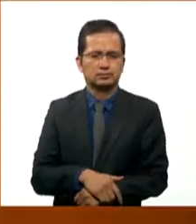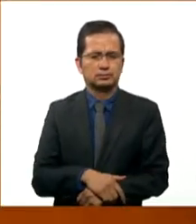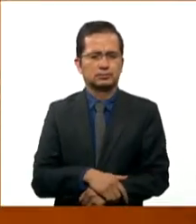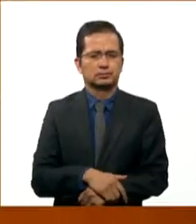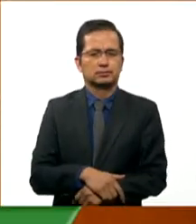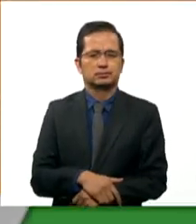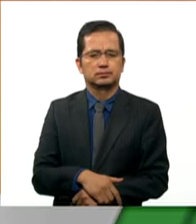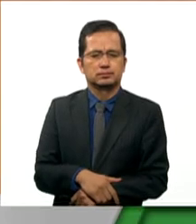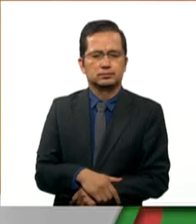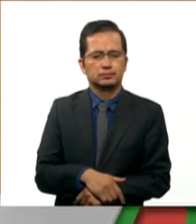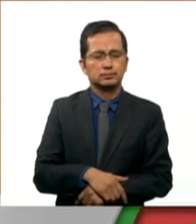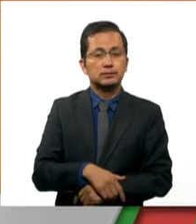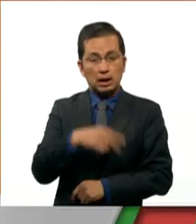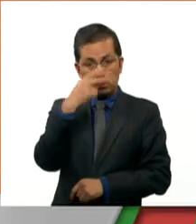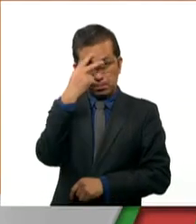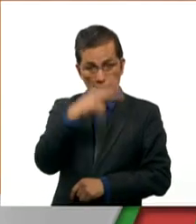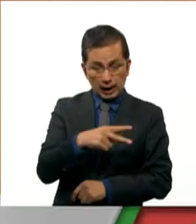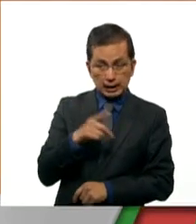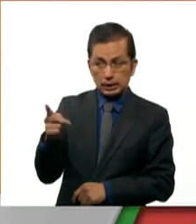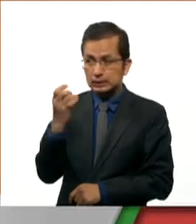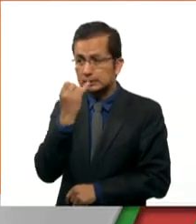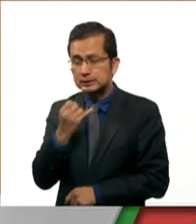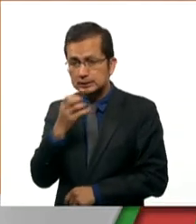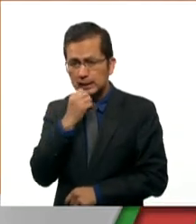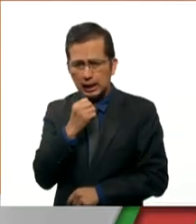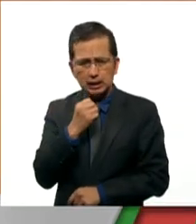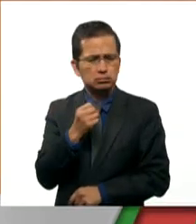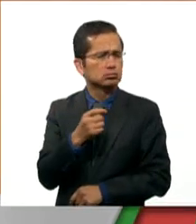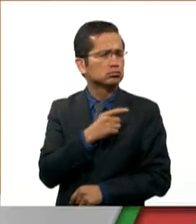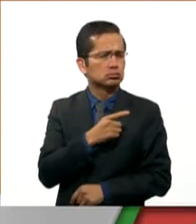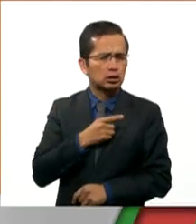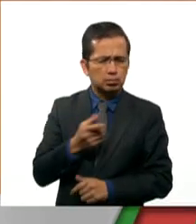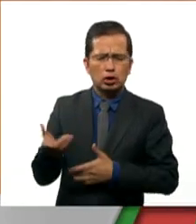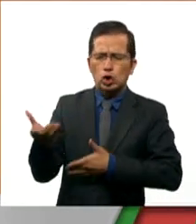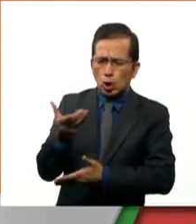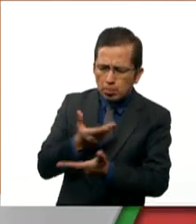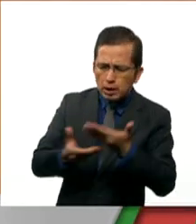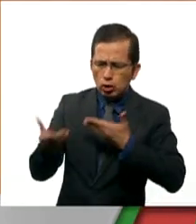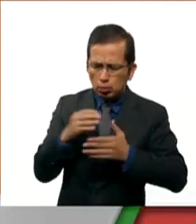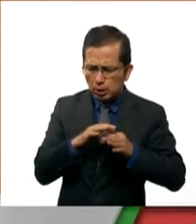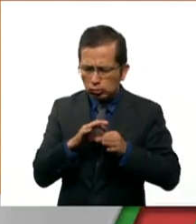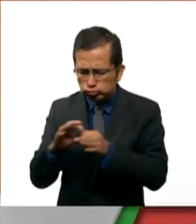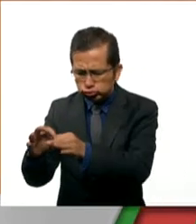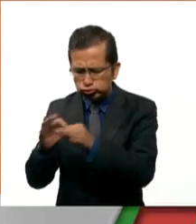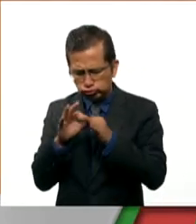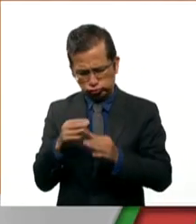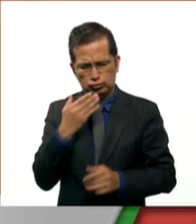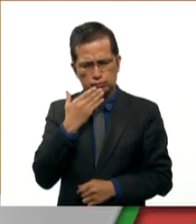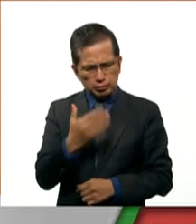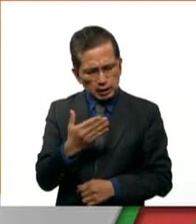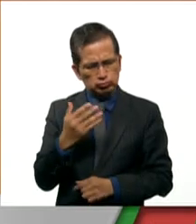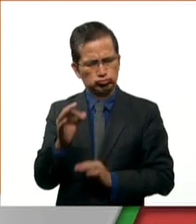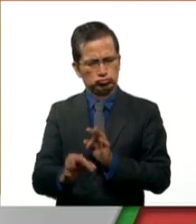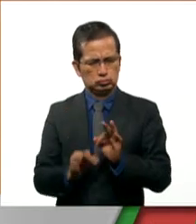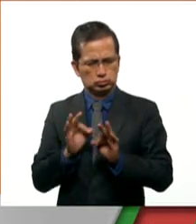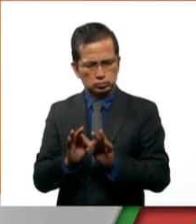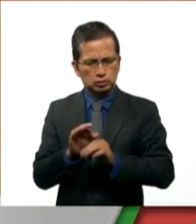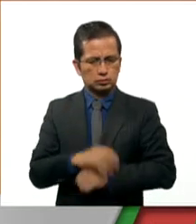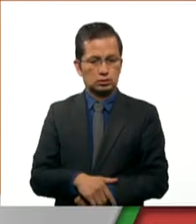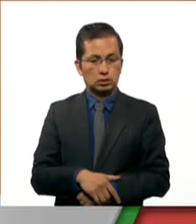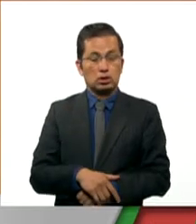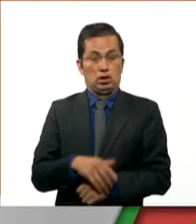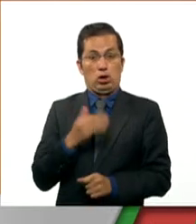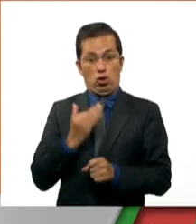México e Israel estamos llamados a cooperar de manera más estrecha y eficiente. La